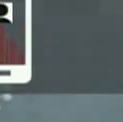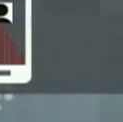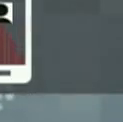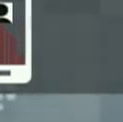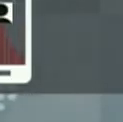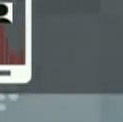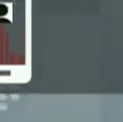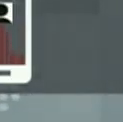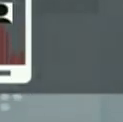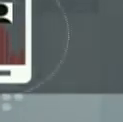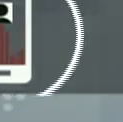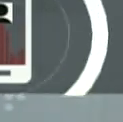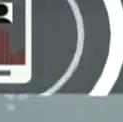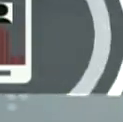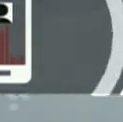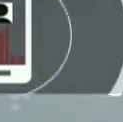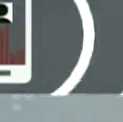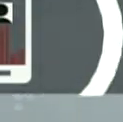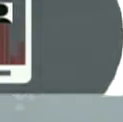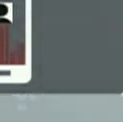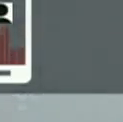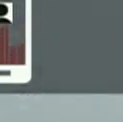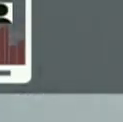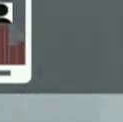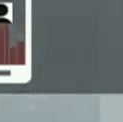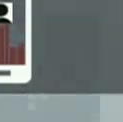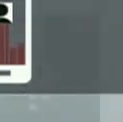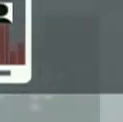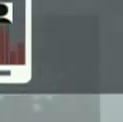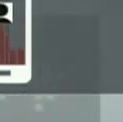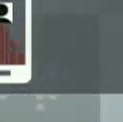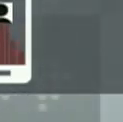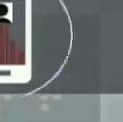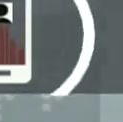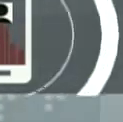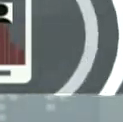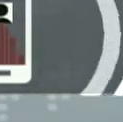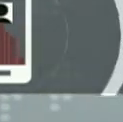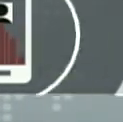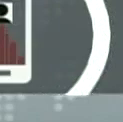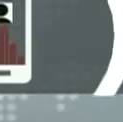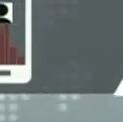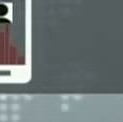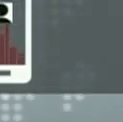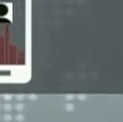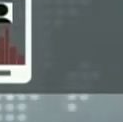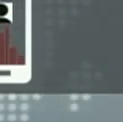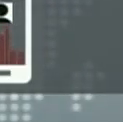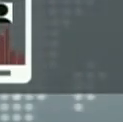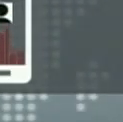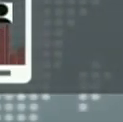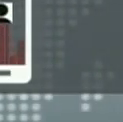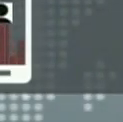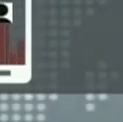imandad entre estas dos nações. No hay política en medio. Lo que hay aquí es amor al ser humano.